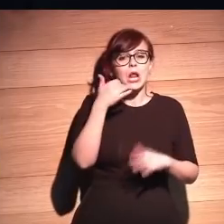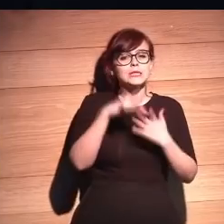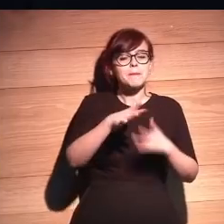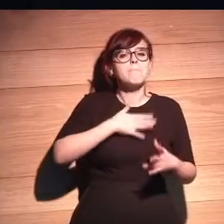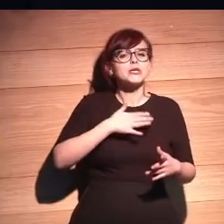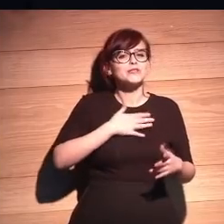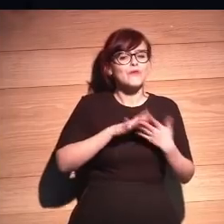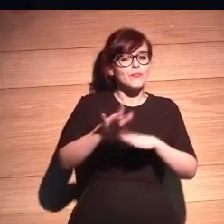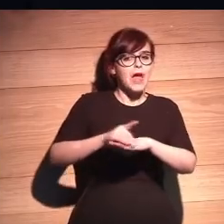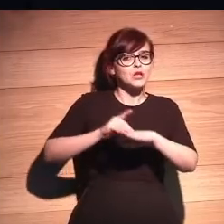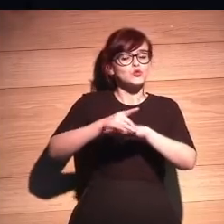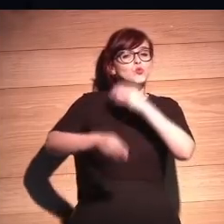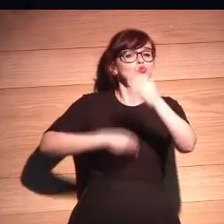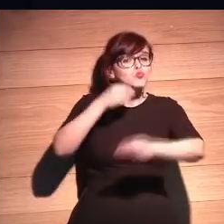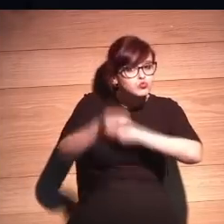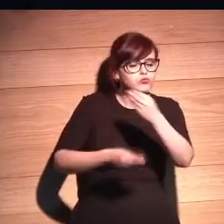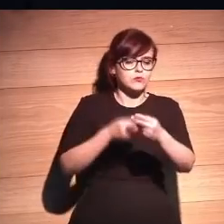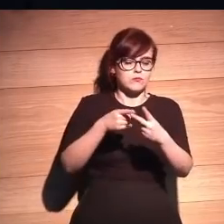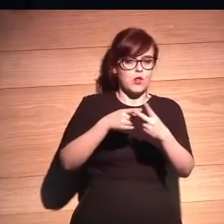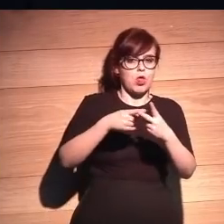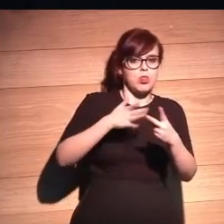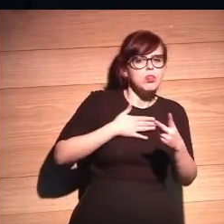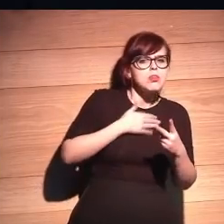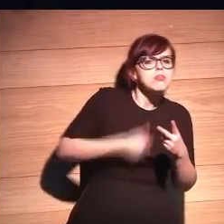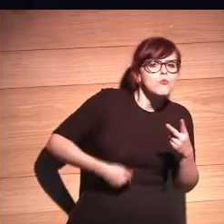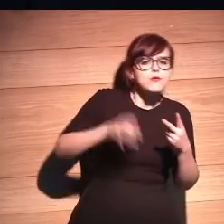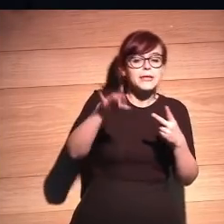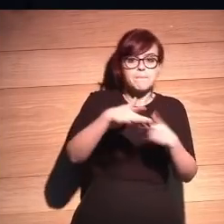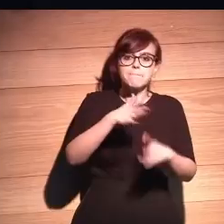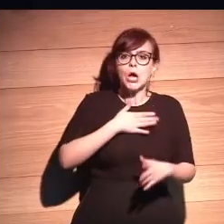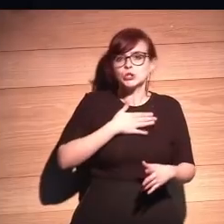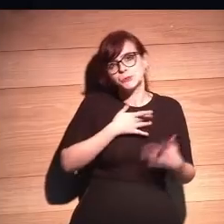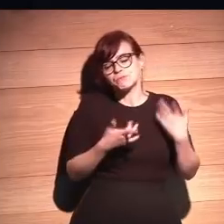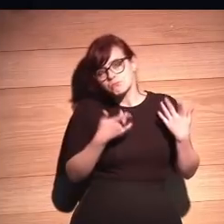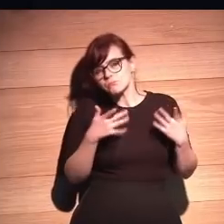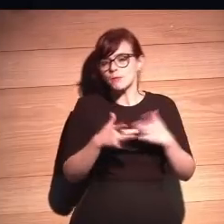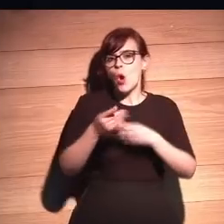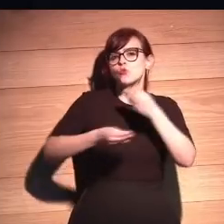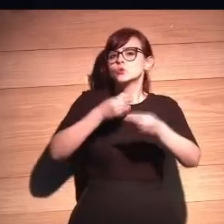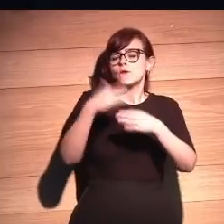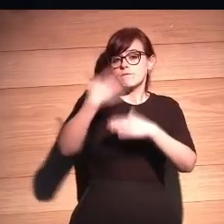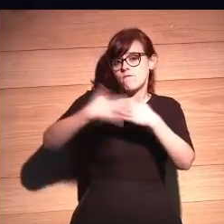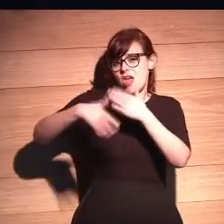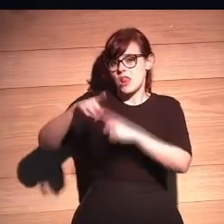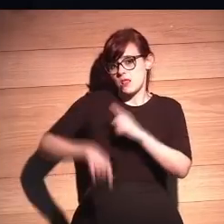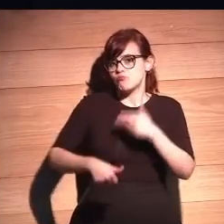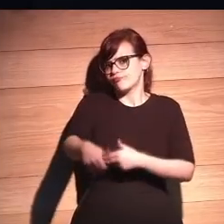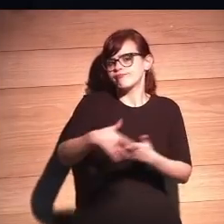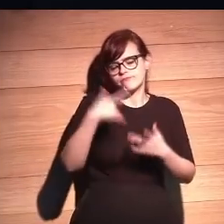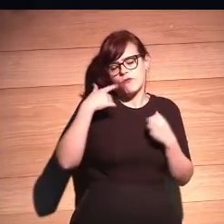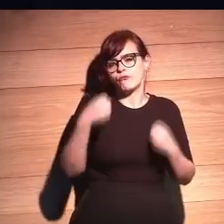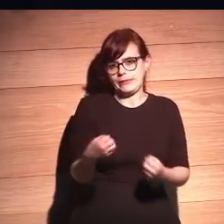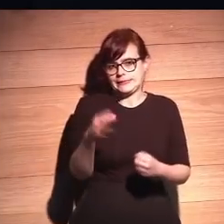es la posesión de datos, otra el uso de datos, la posesión se está empezando a limitar, el uso se tendrá que limitar severamente